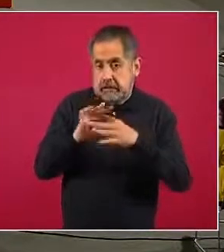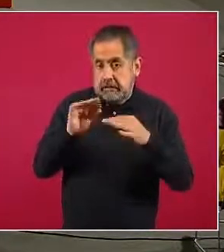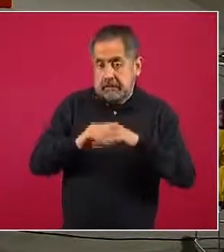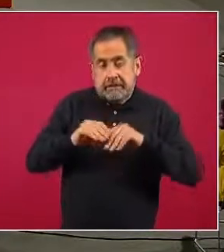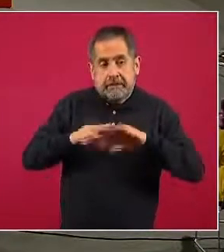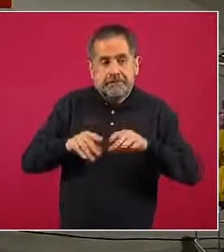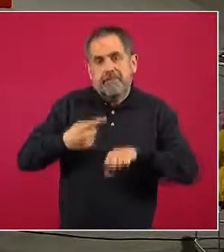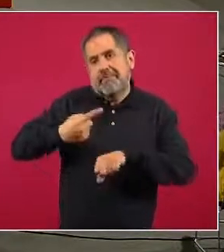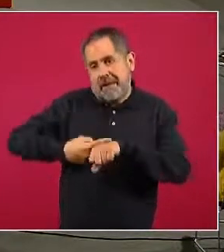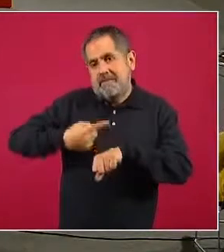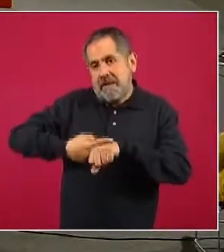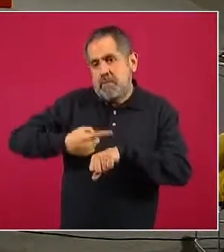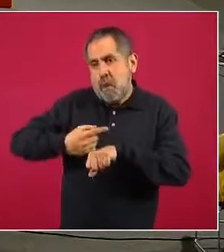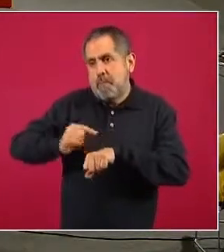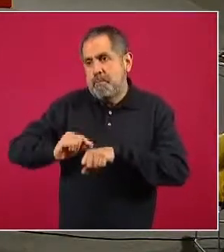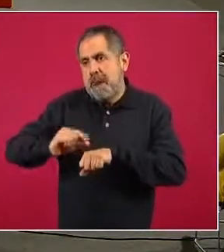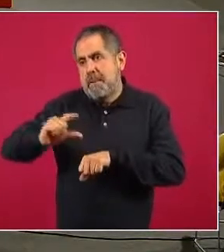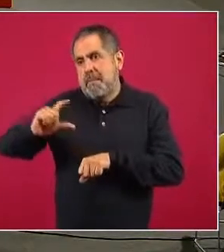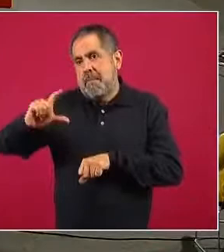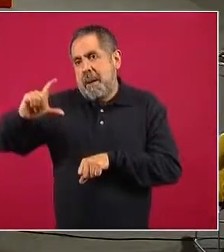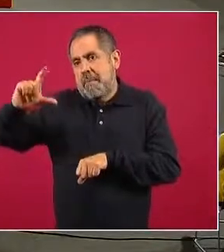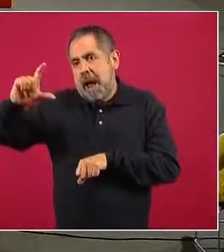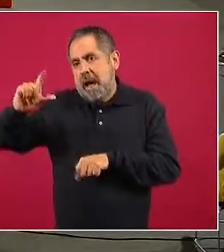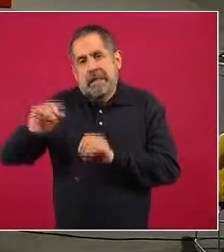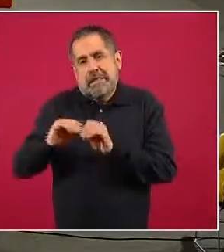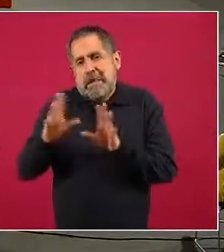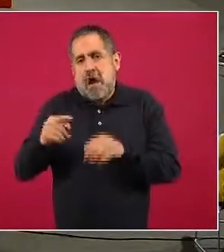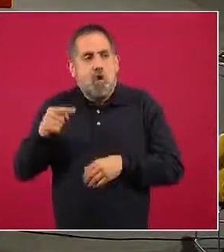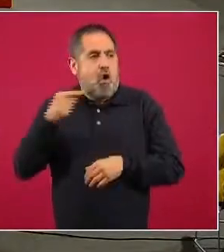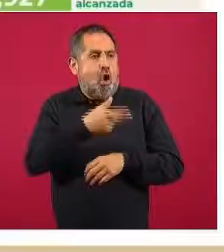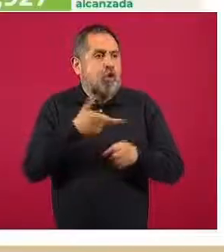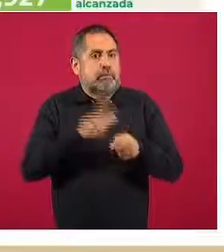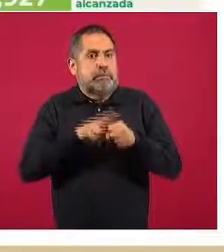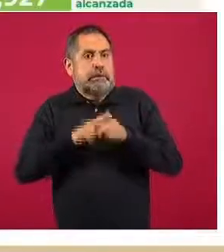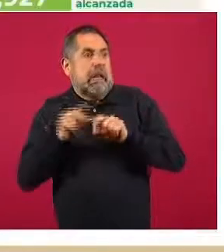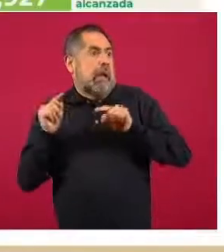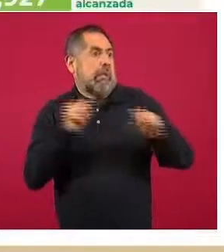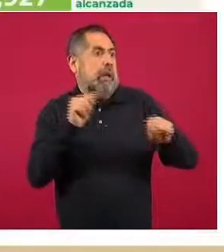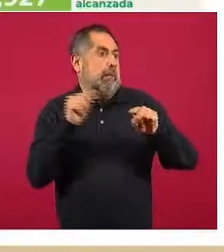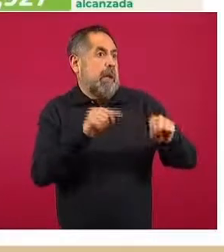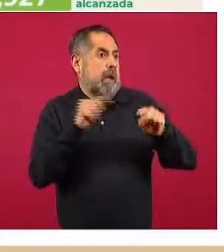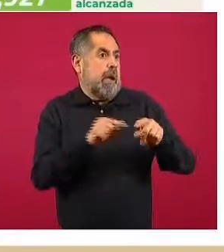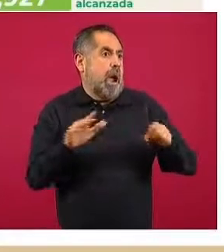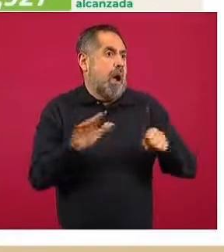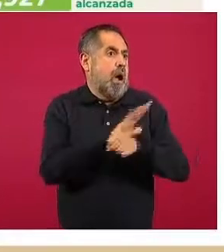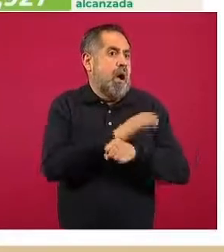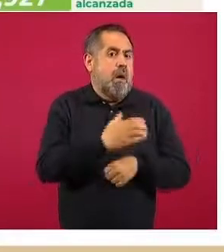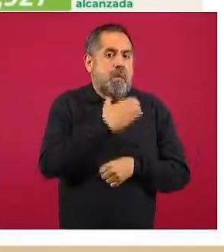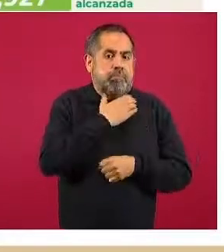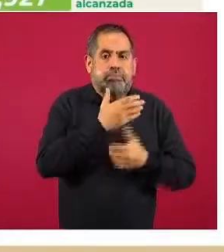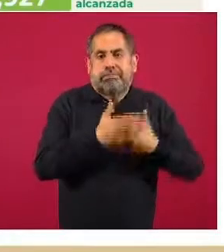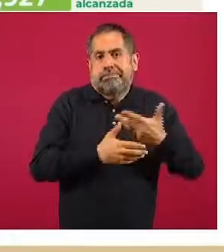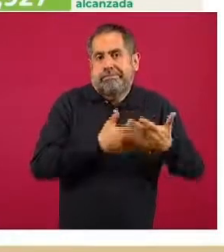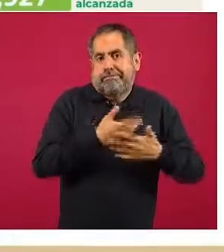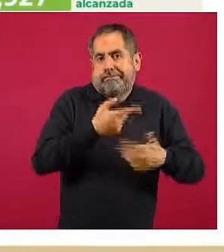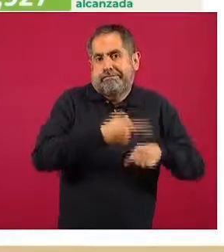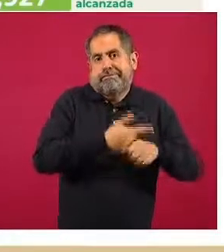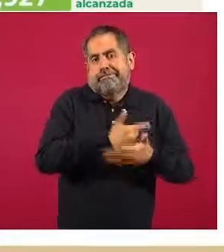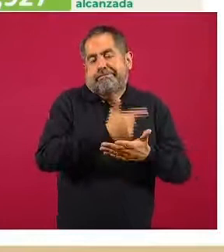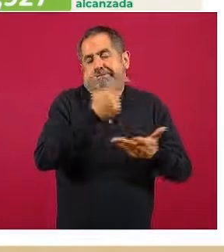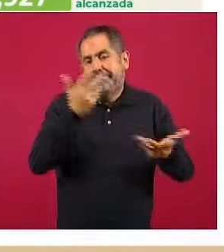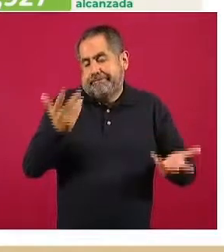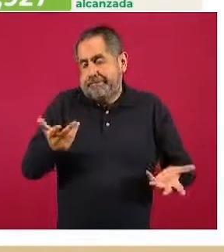incremento de casos, decíamos, se incrementan los casos, se incrementa esa proporción de personas que desarrollan enfermedad